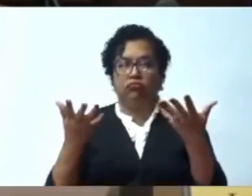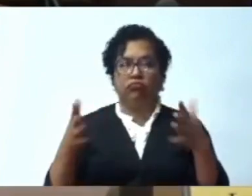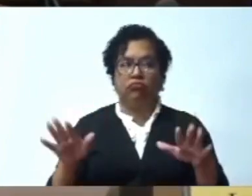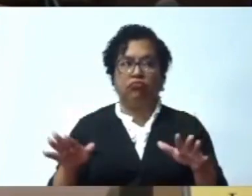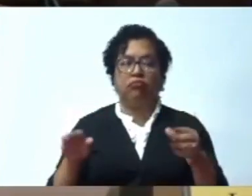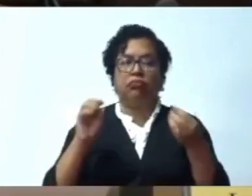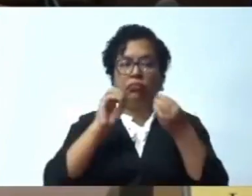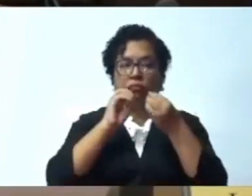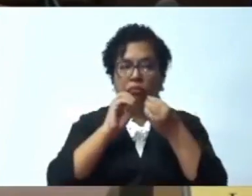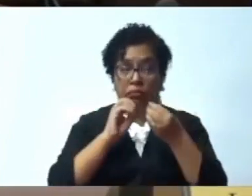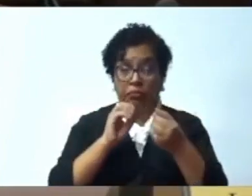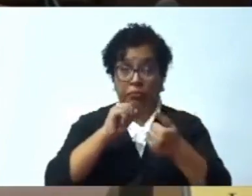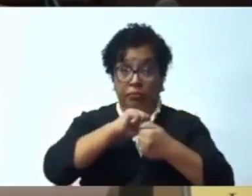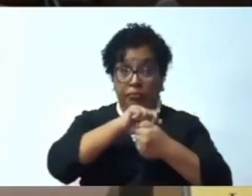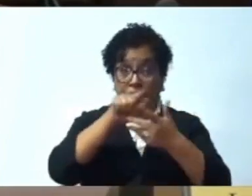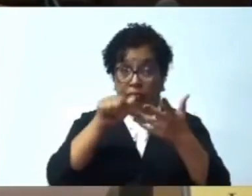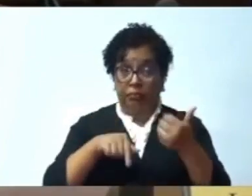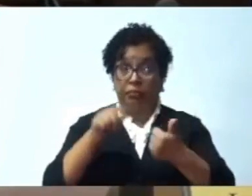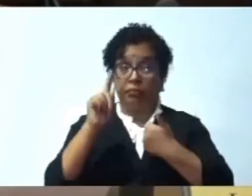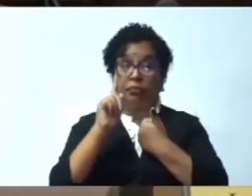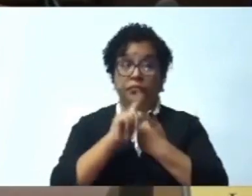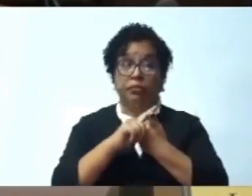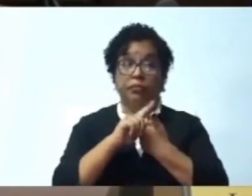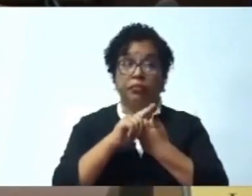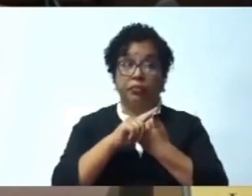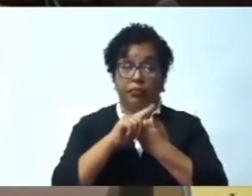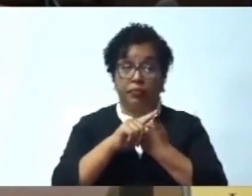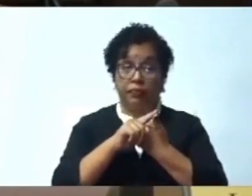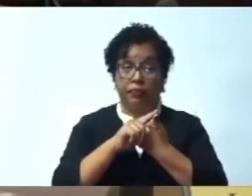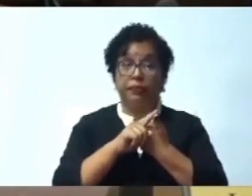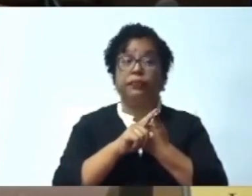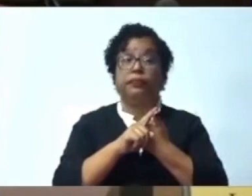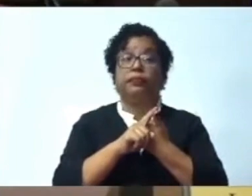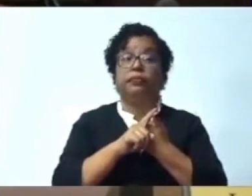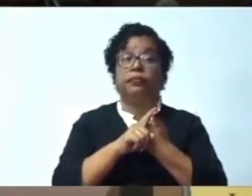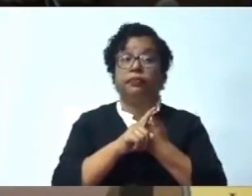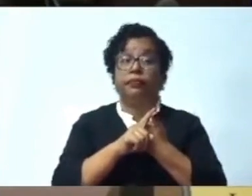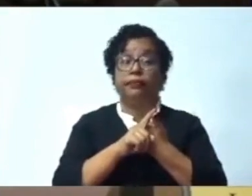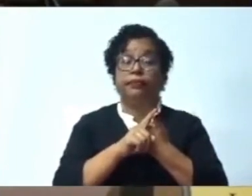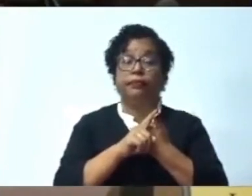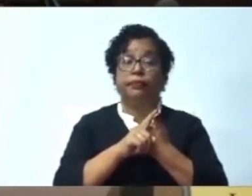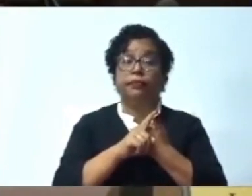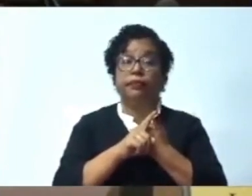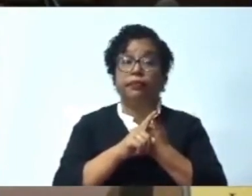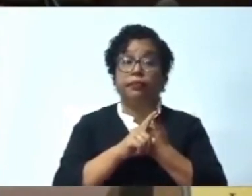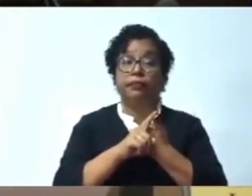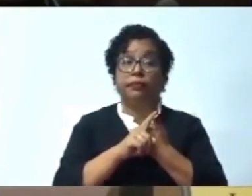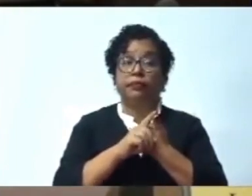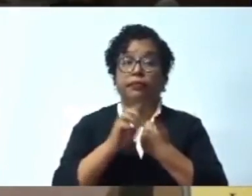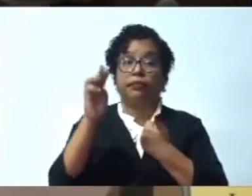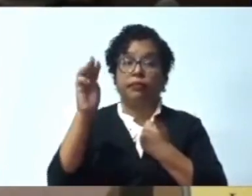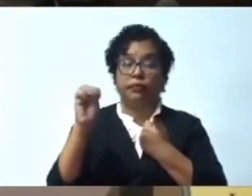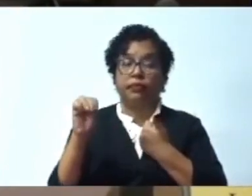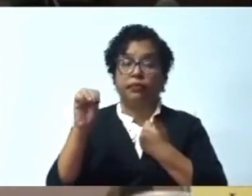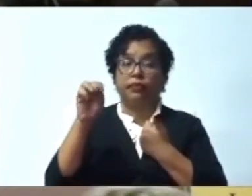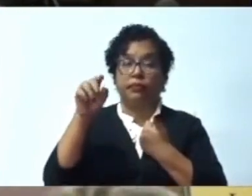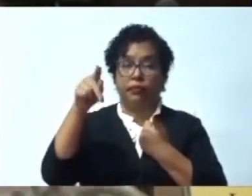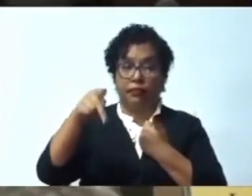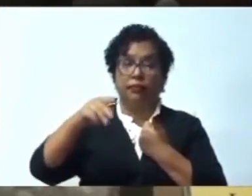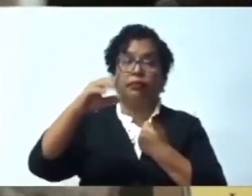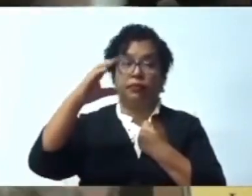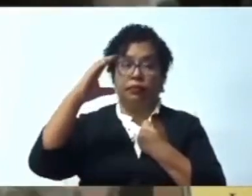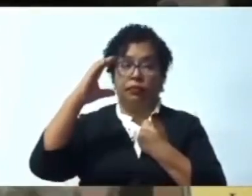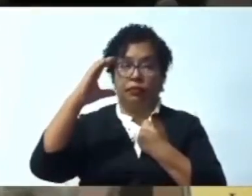nosotros entendemos que si Punta Catalina es el mayor activo en energía en la República